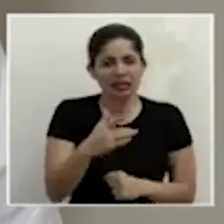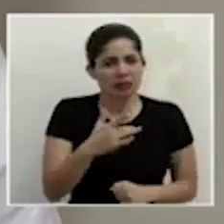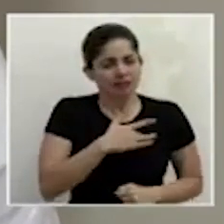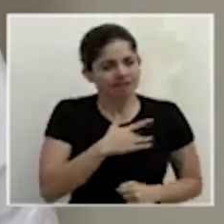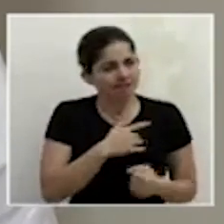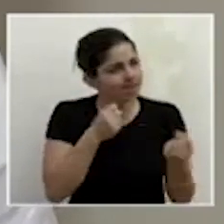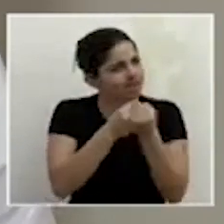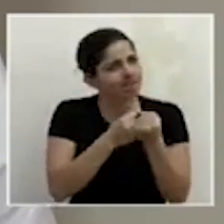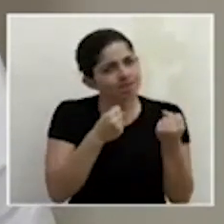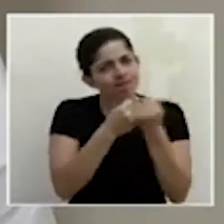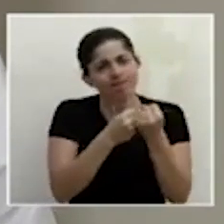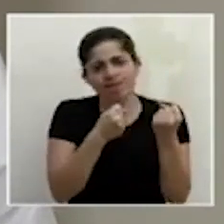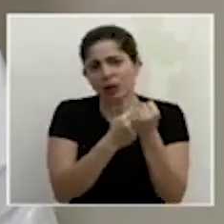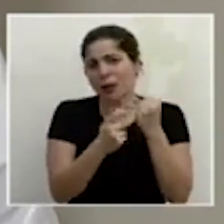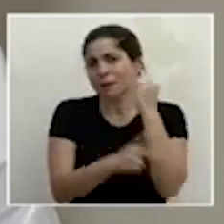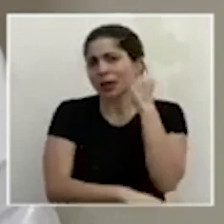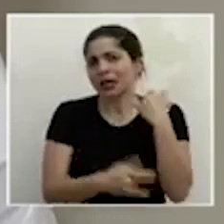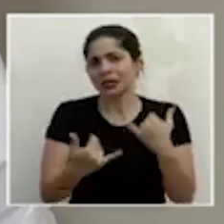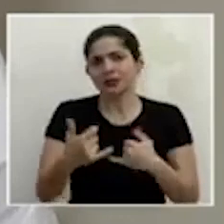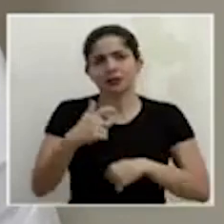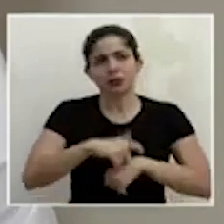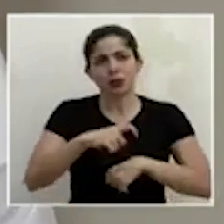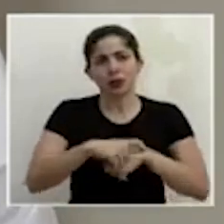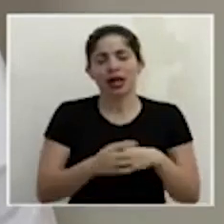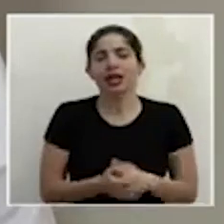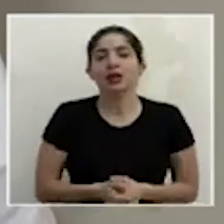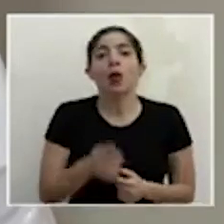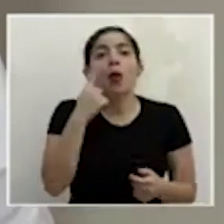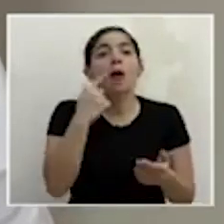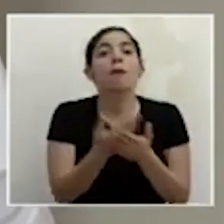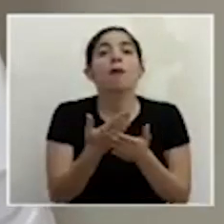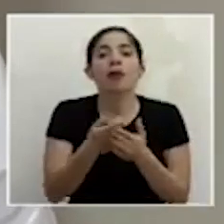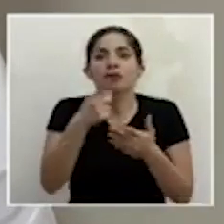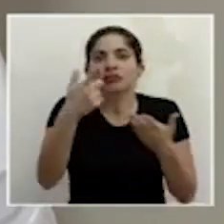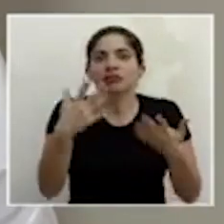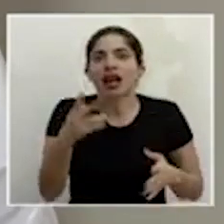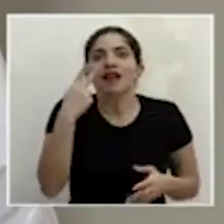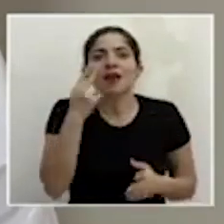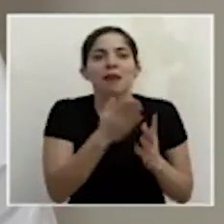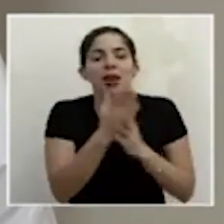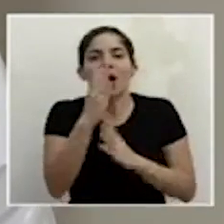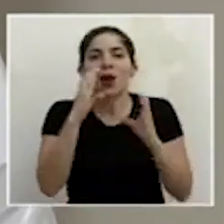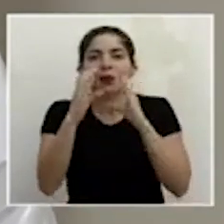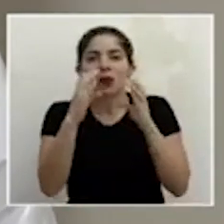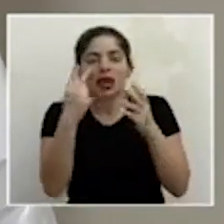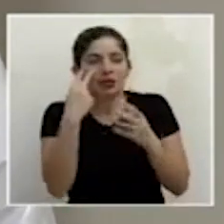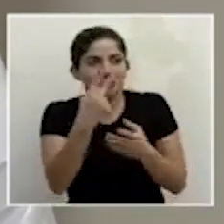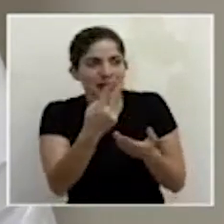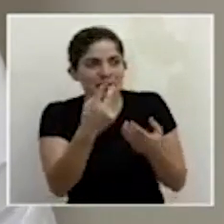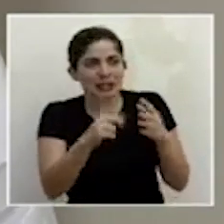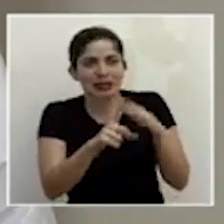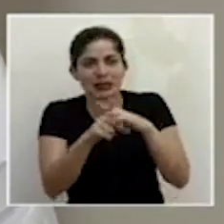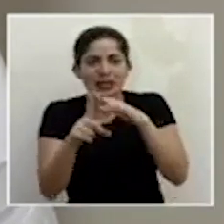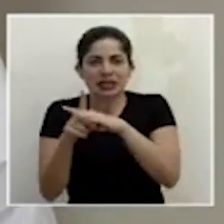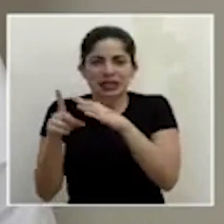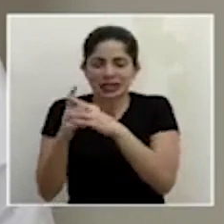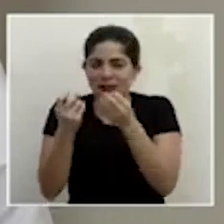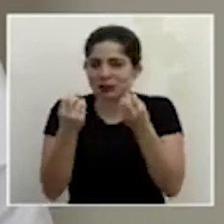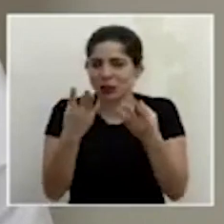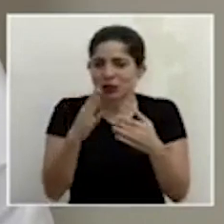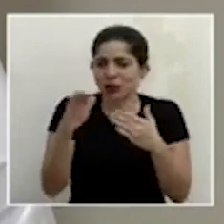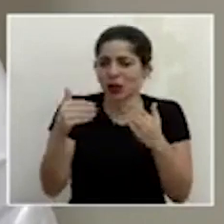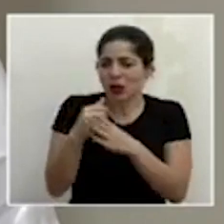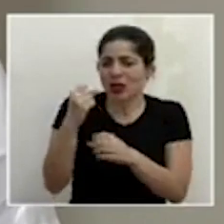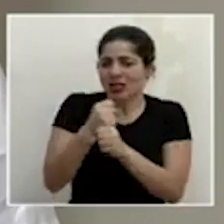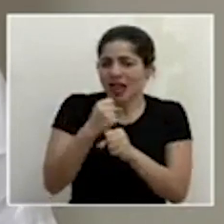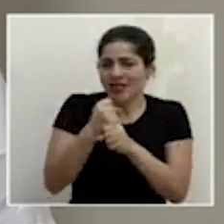apoyar al país en este momento evidencia de eso ustedes lo han visto en los medios de comunicación todo el